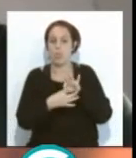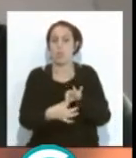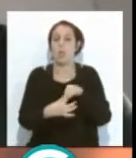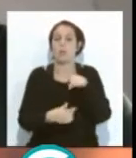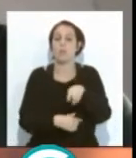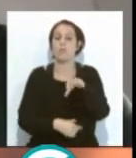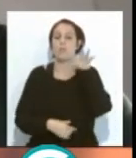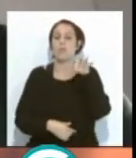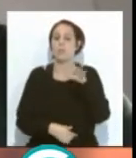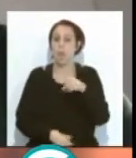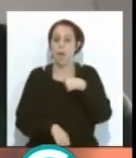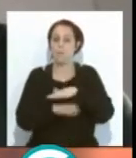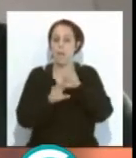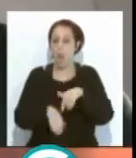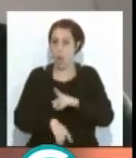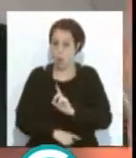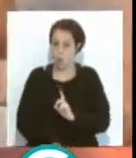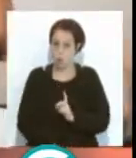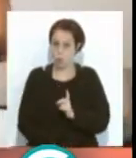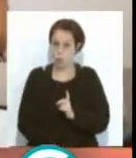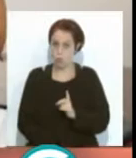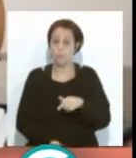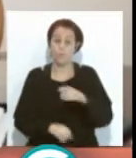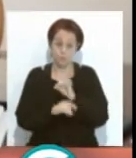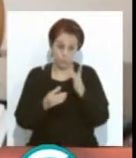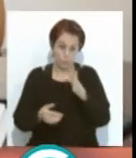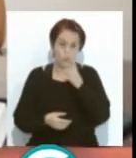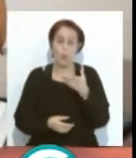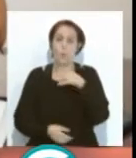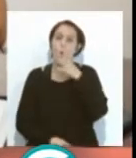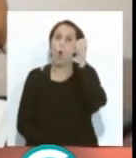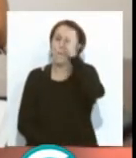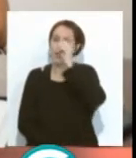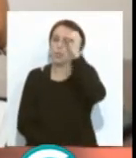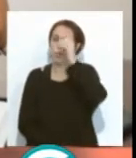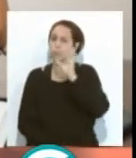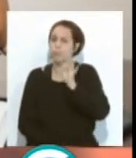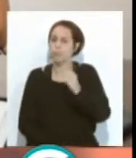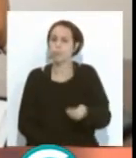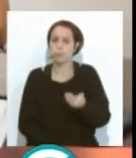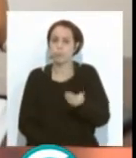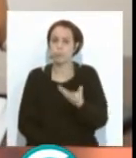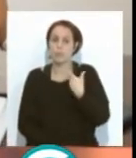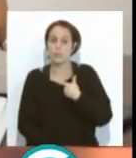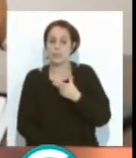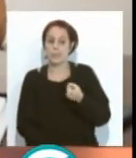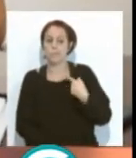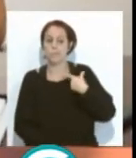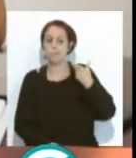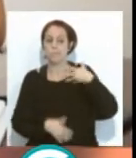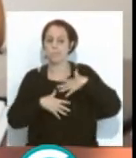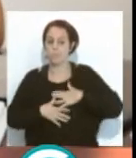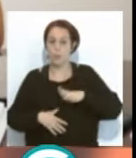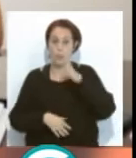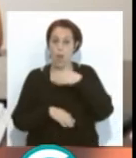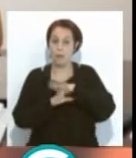esos colectivos. Claro, sobre todo porque eso, porque su opinión es verdad que es importante y voy a tener en cuenta porque al final son los que están dentro,